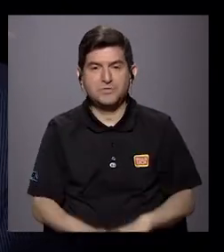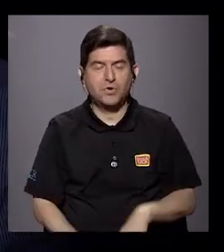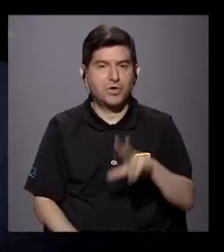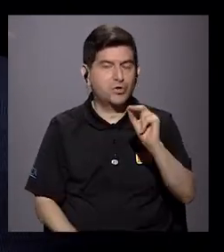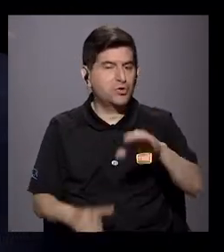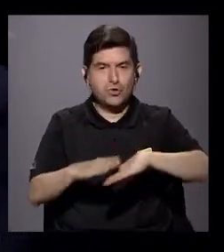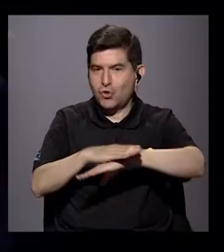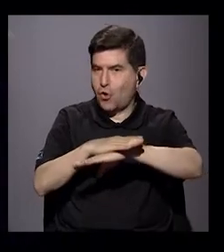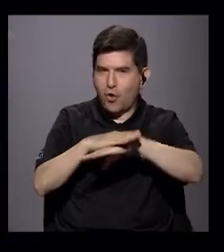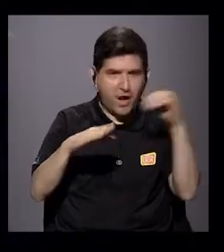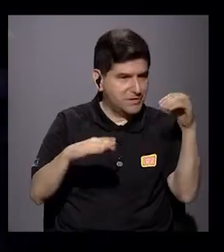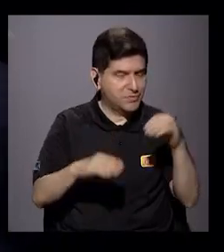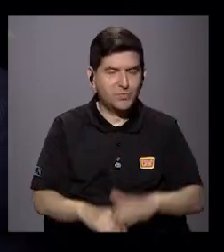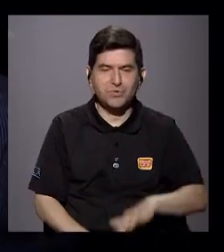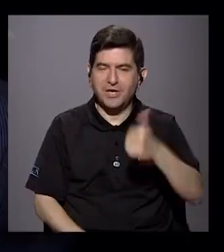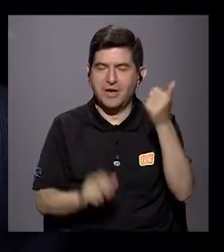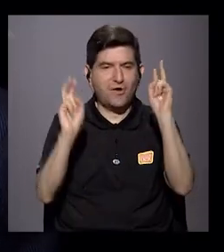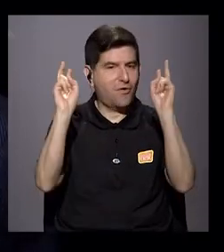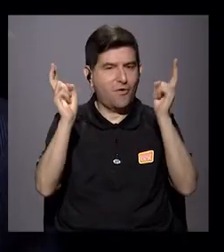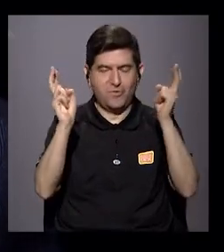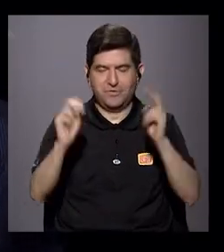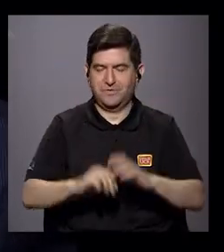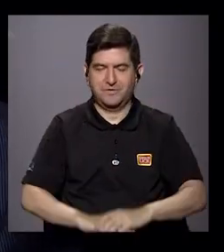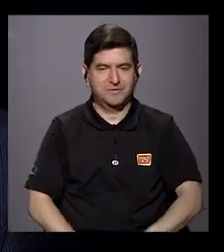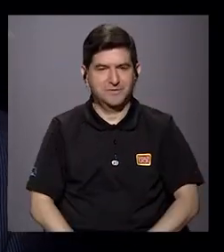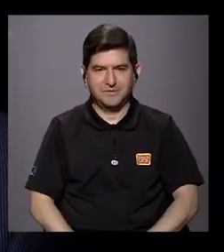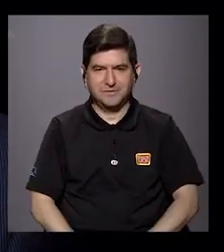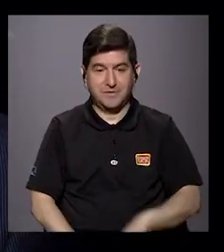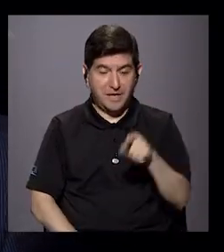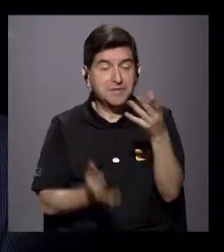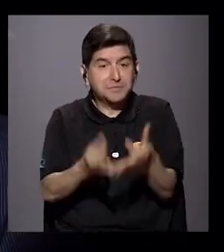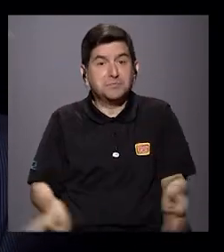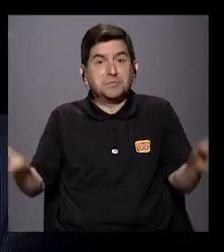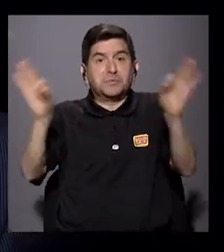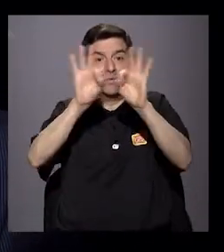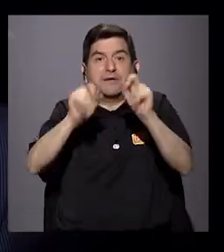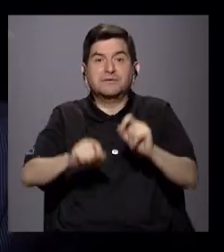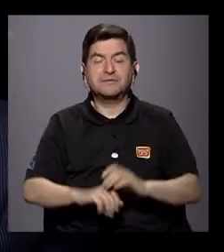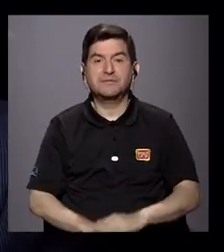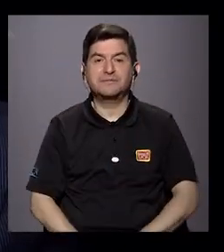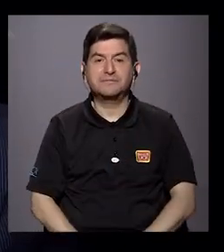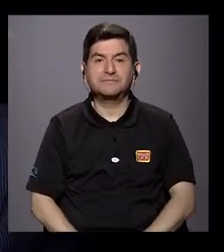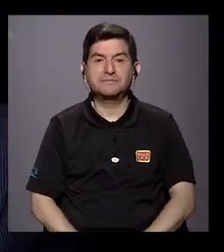no excluye trabajar en otros temas, ¿verdad? Así es. Eso es lo fundamental.